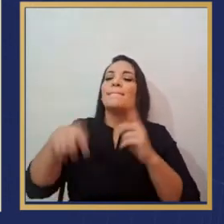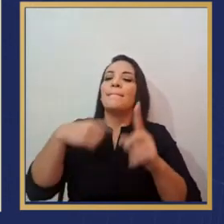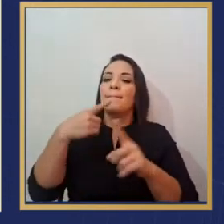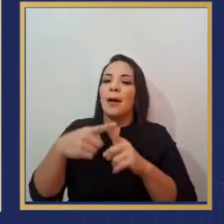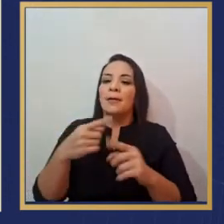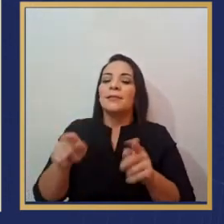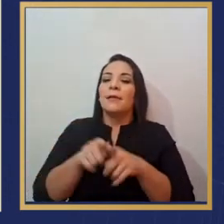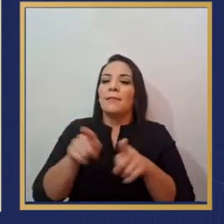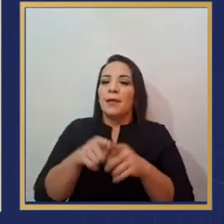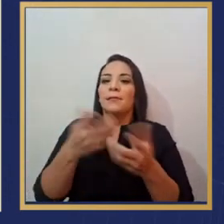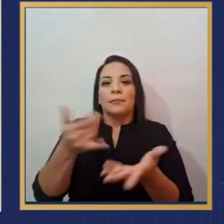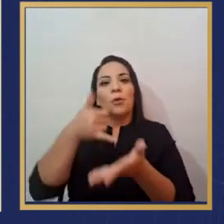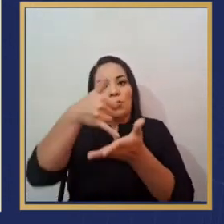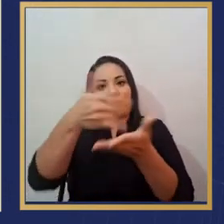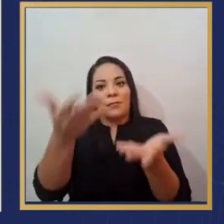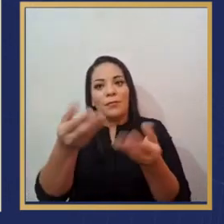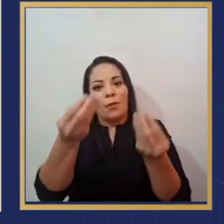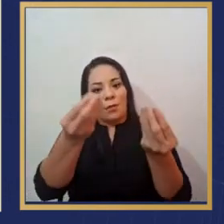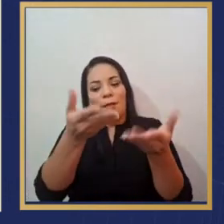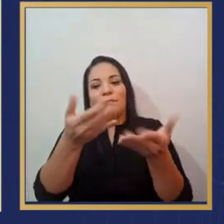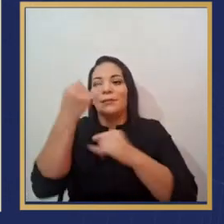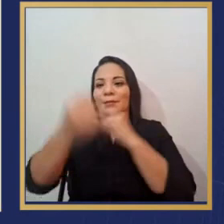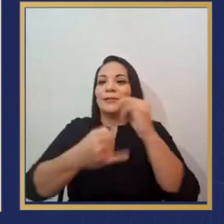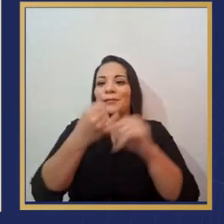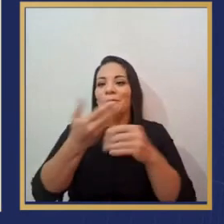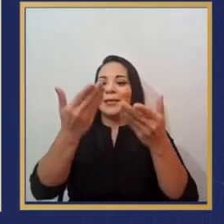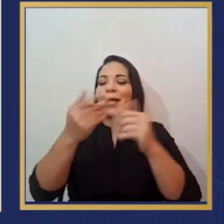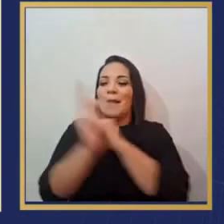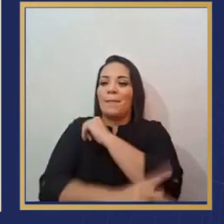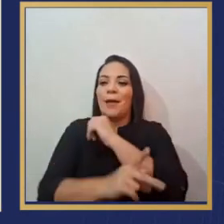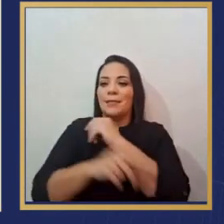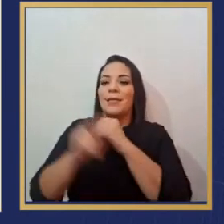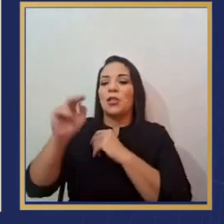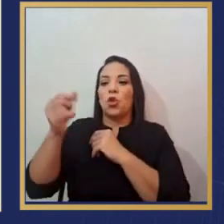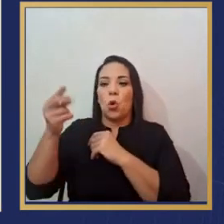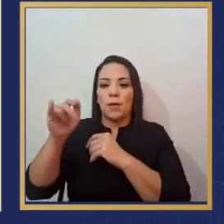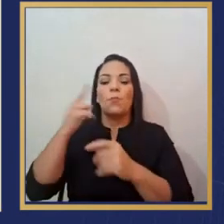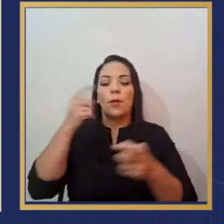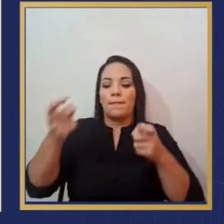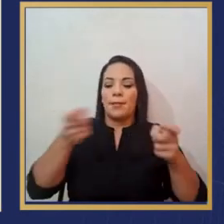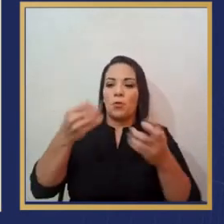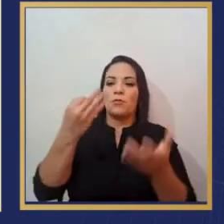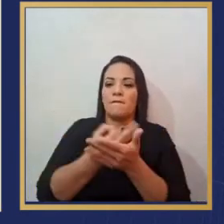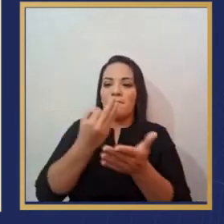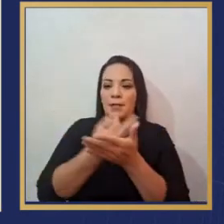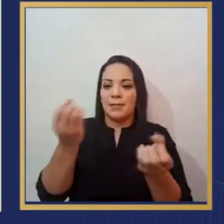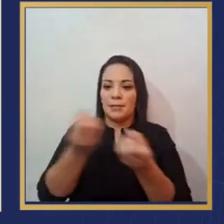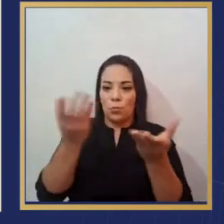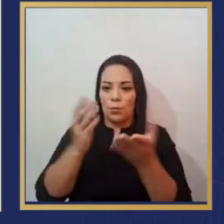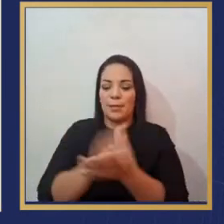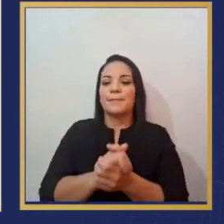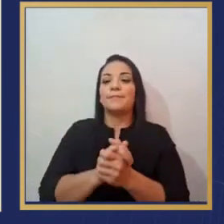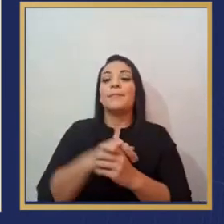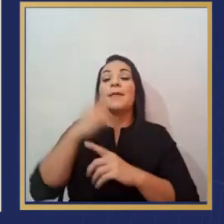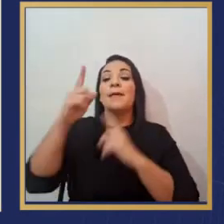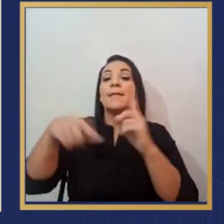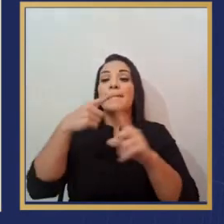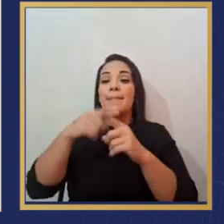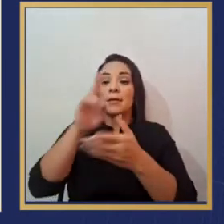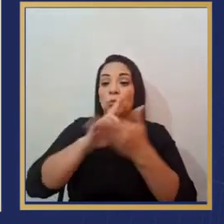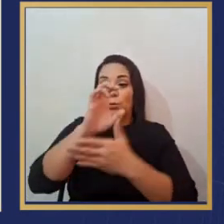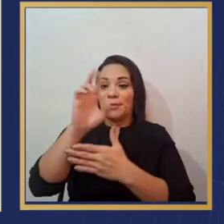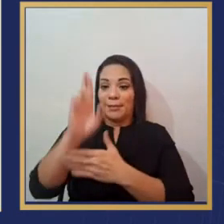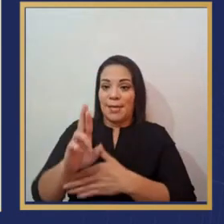internacionalmente se le hace al país y a Don Nogui por el manejo de las finanzas públicas. Pero además la Universidad de Costa Rica nos da